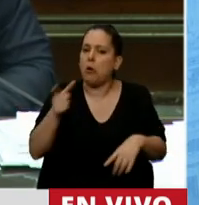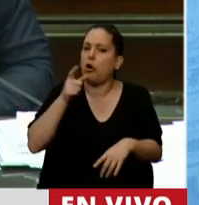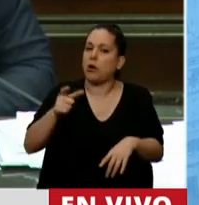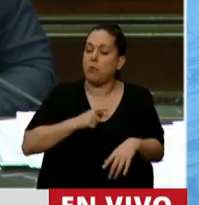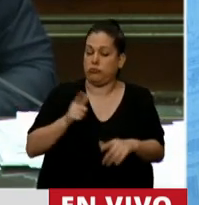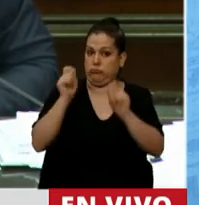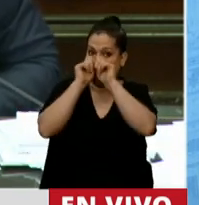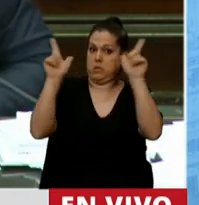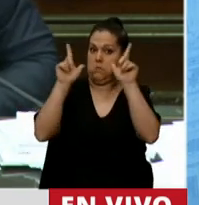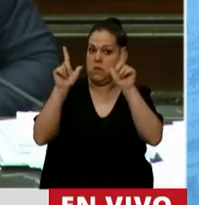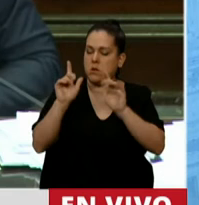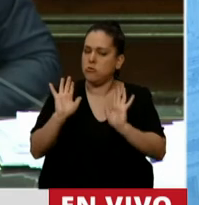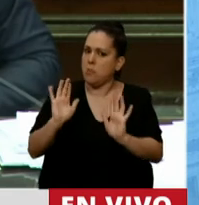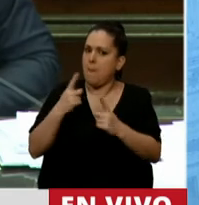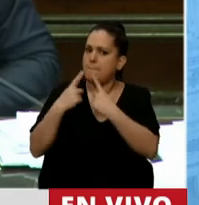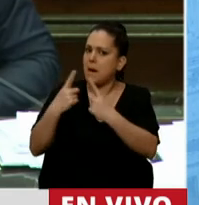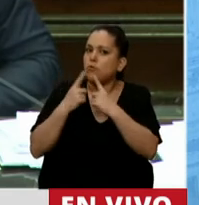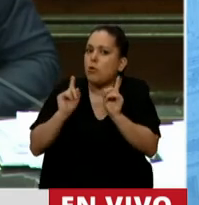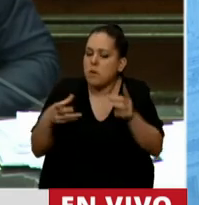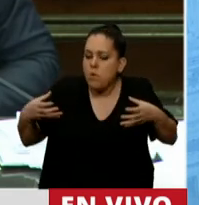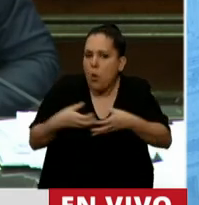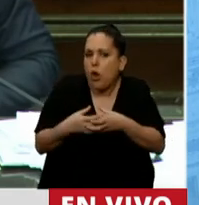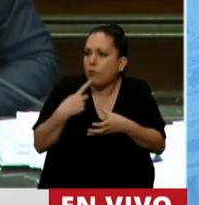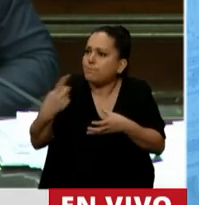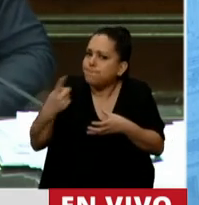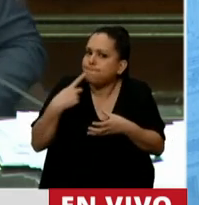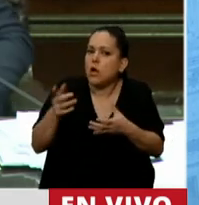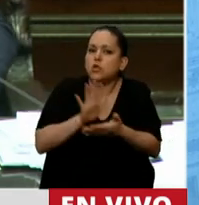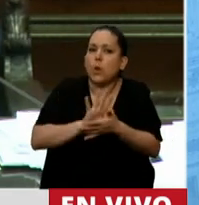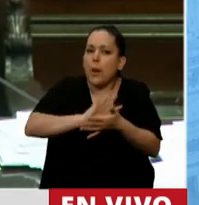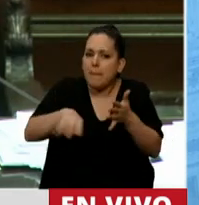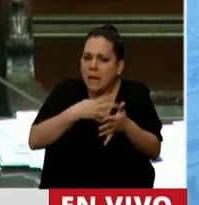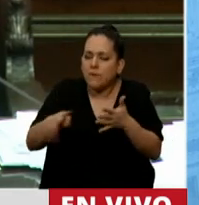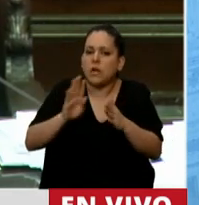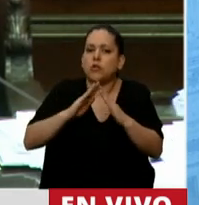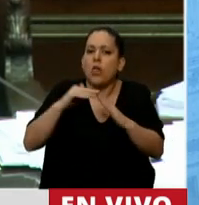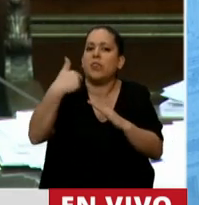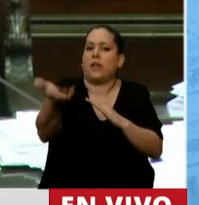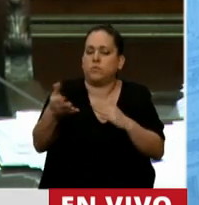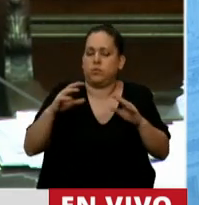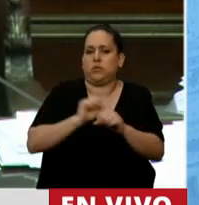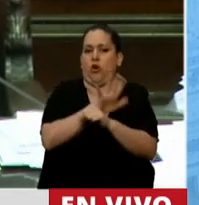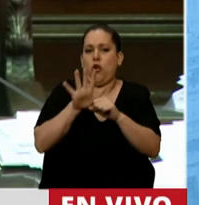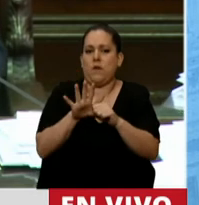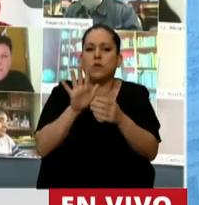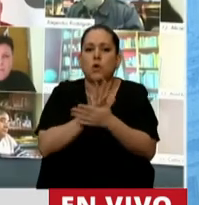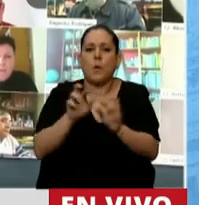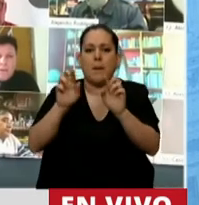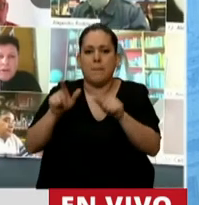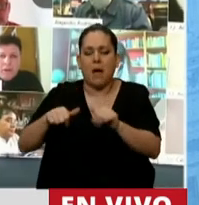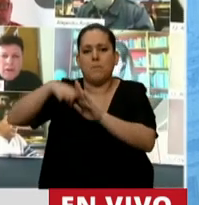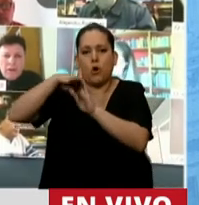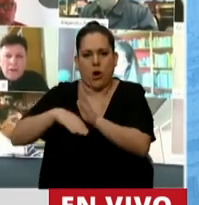llama la atención la pregunta que nuestro bloque ha hecho en relación a planificaciones post-pandemia respecto a los programas sociales.